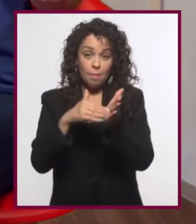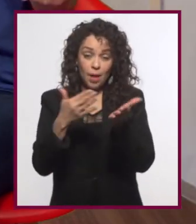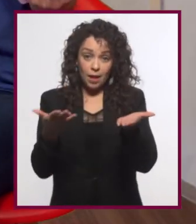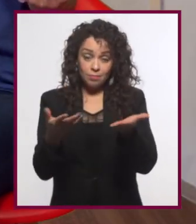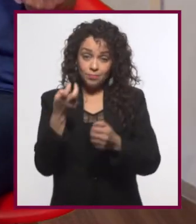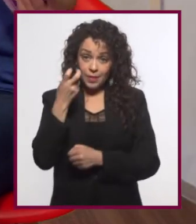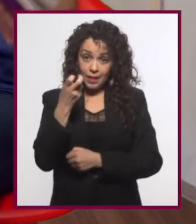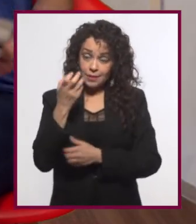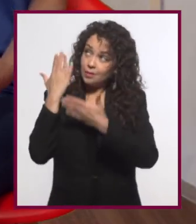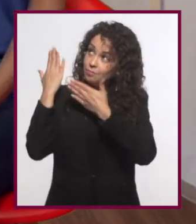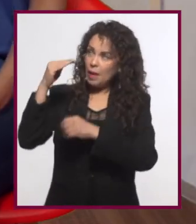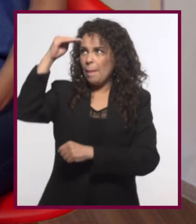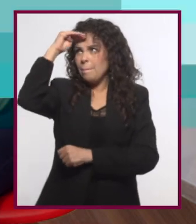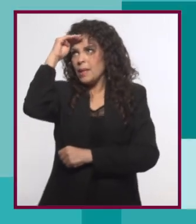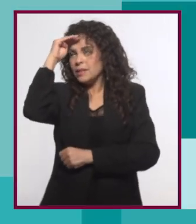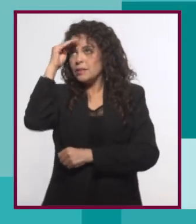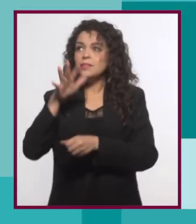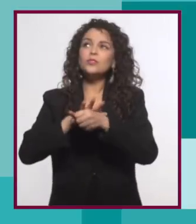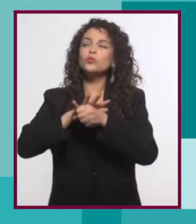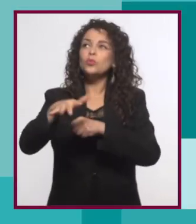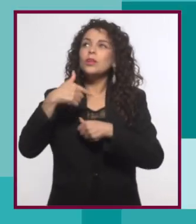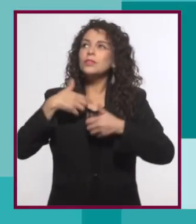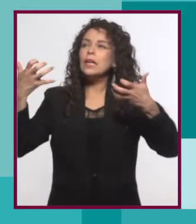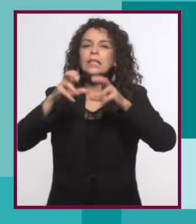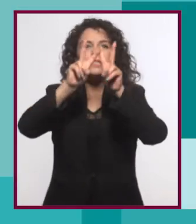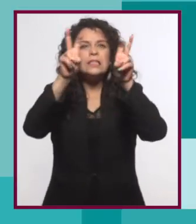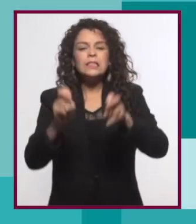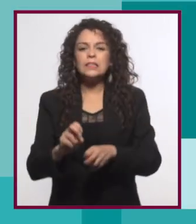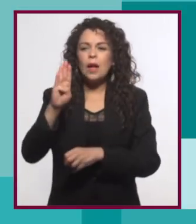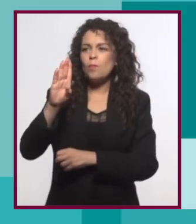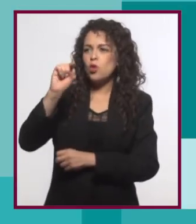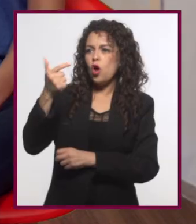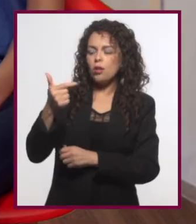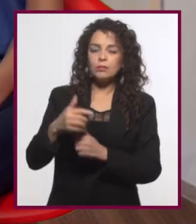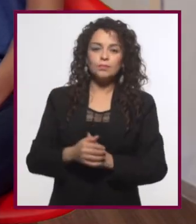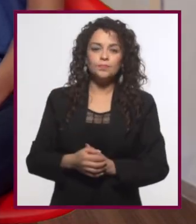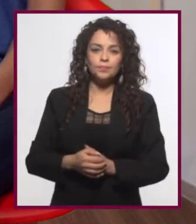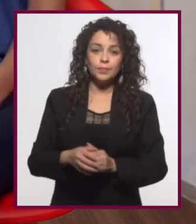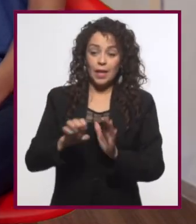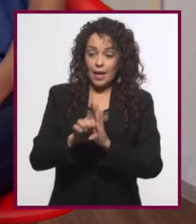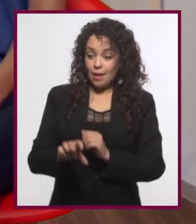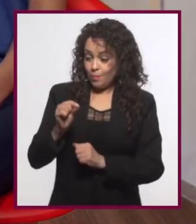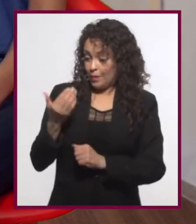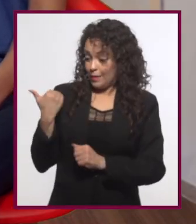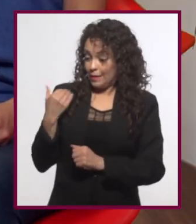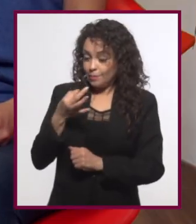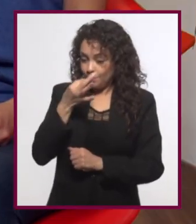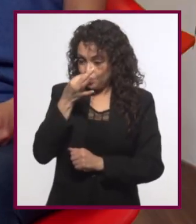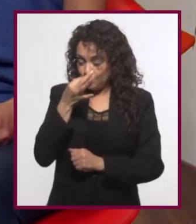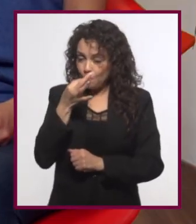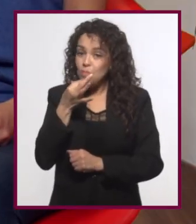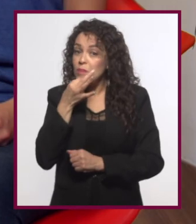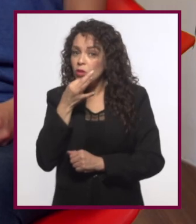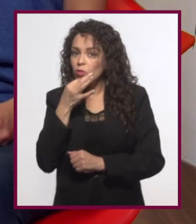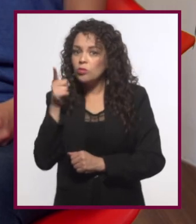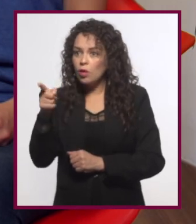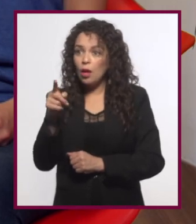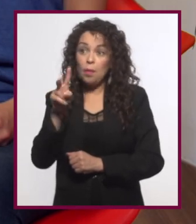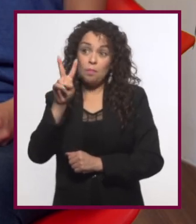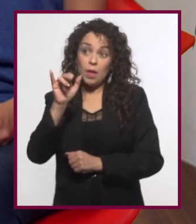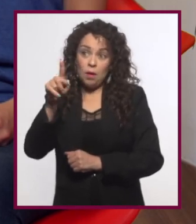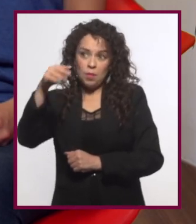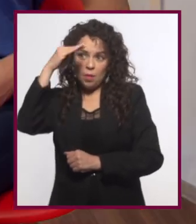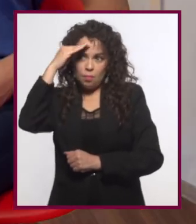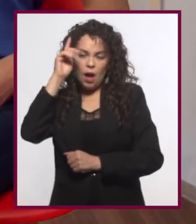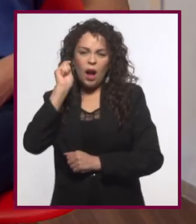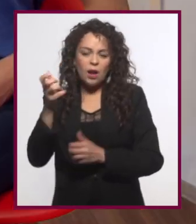y papel y pensar de qué trataría el blog. O sea, lo que pensamos hace unos minutos. Vivi, por ejemplo, hablaría